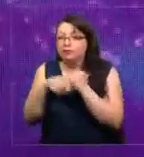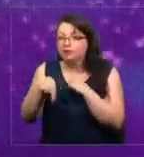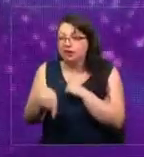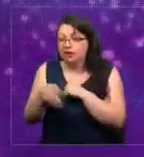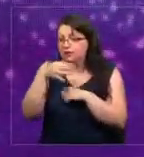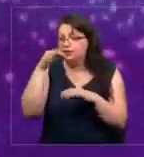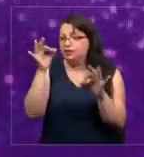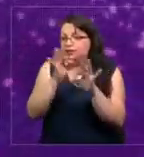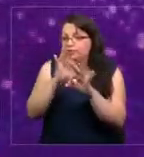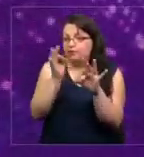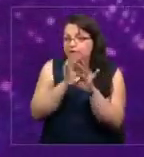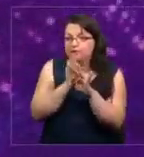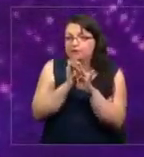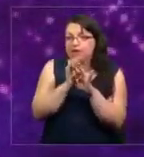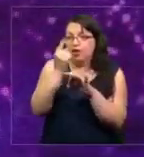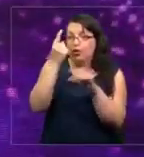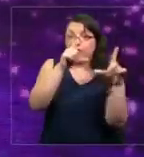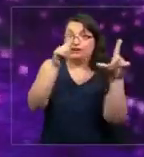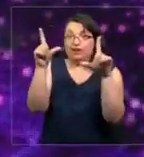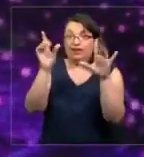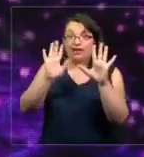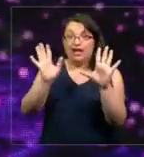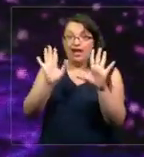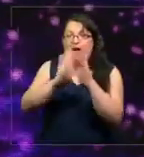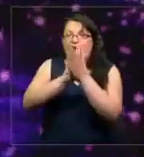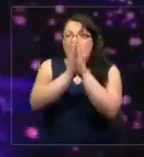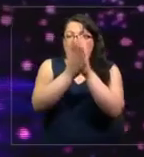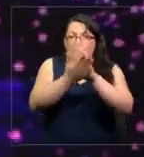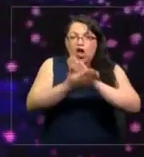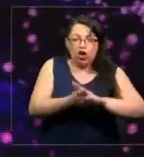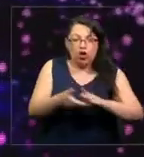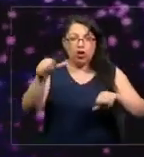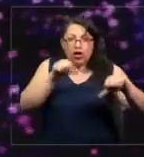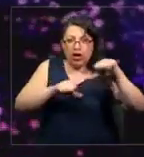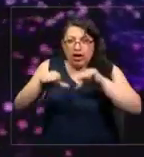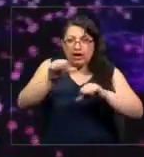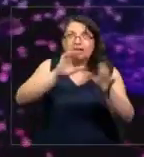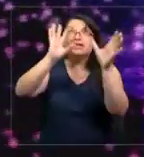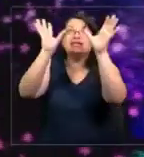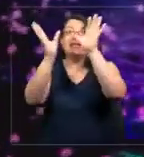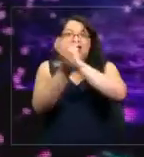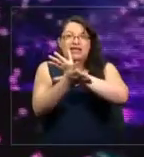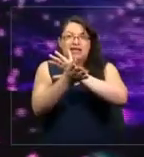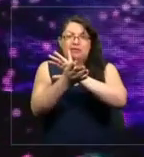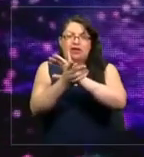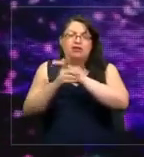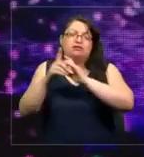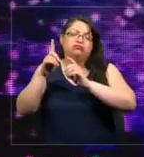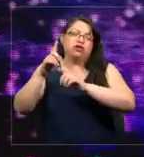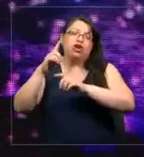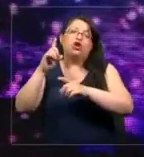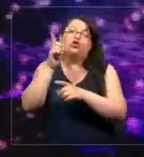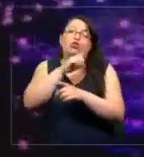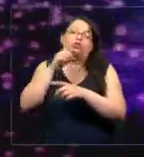Les voy a explicar en una lámina toda la ciencia climática de las últimas décadas.